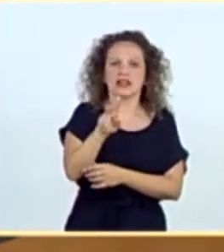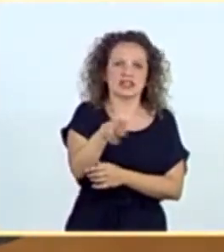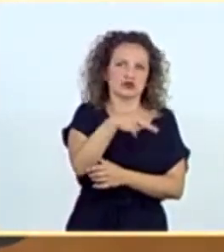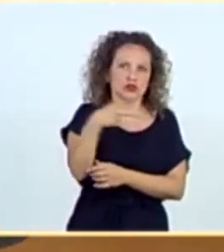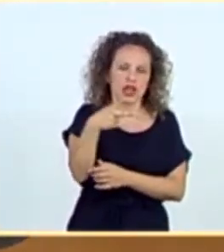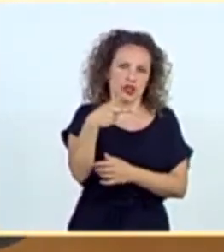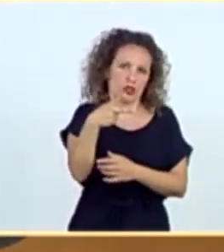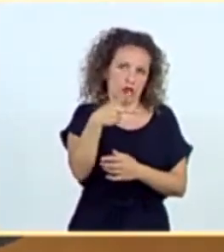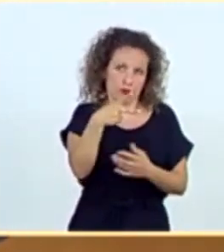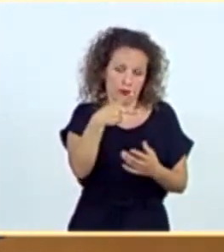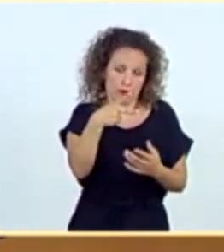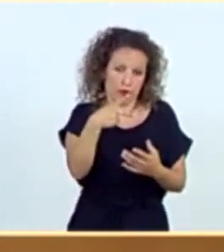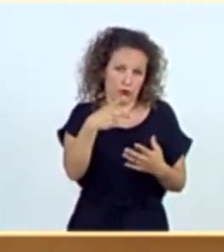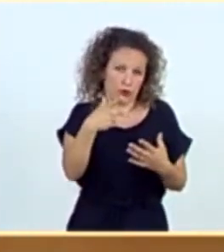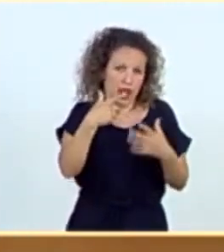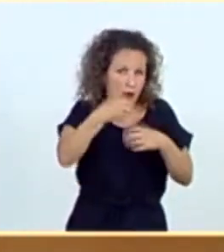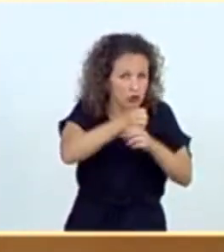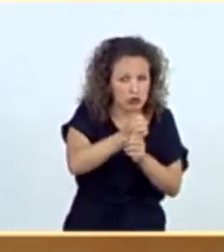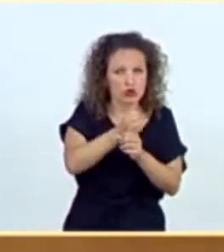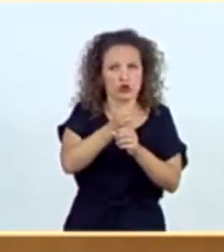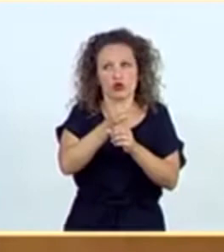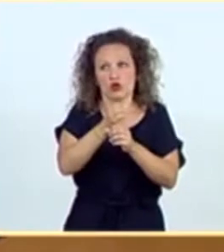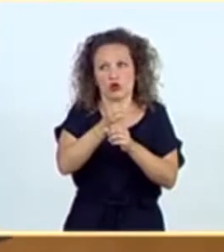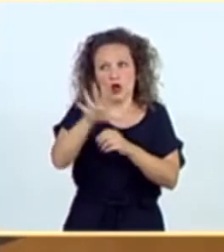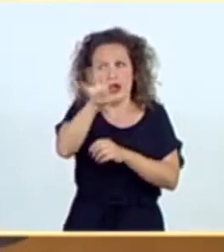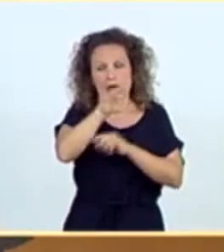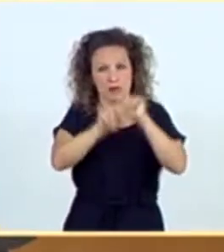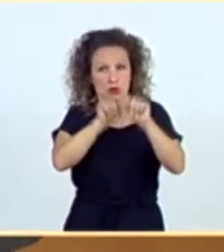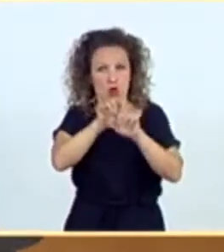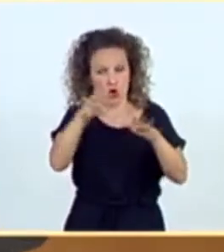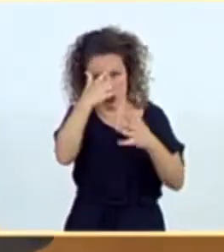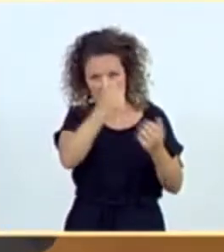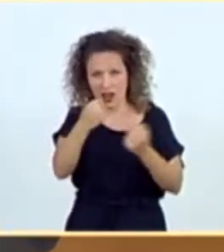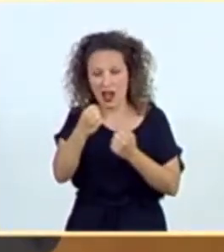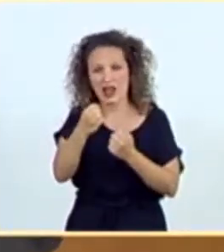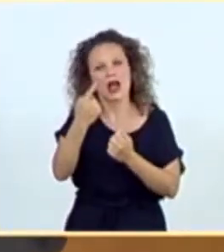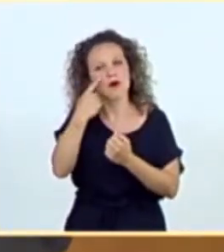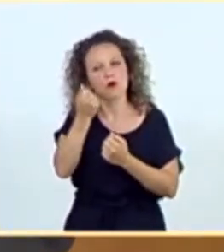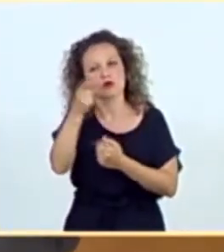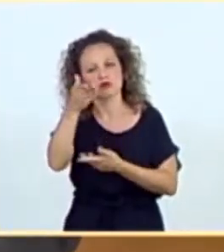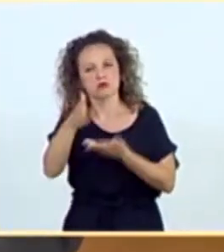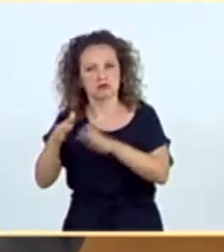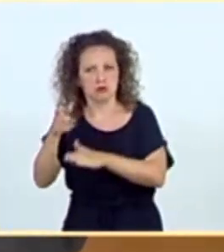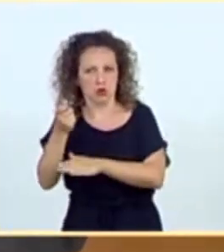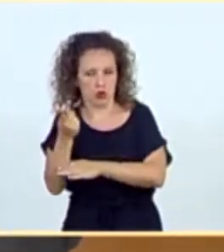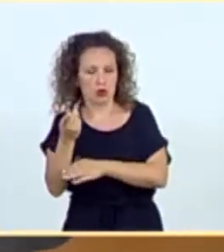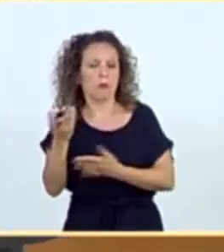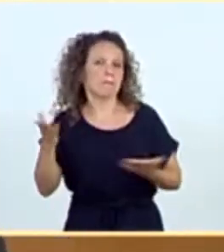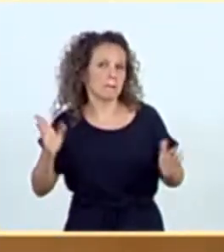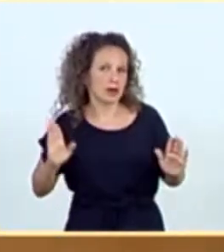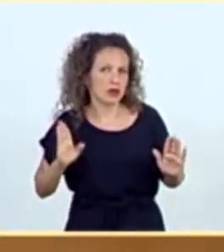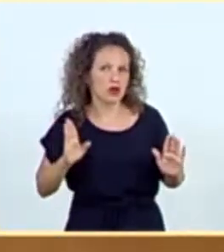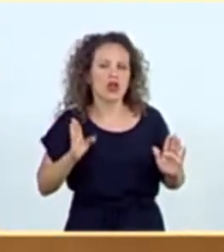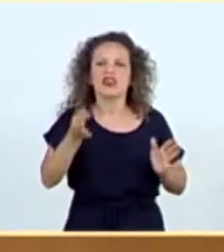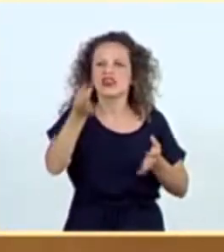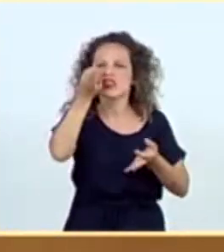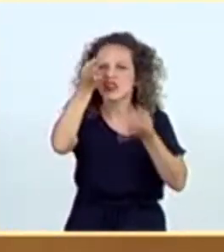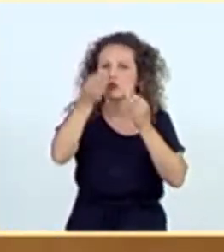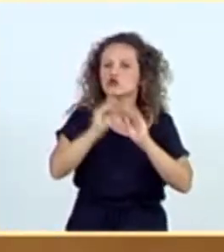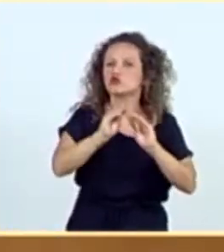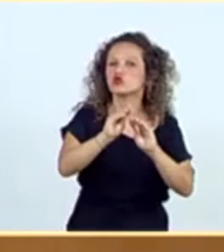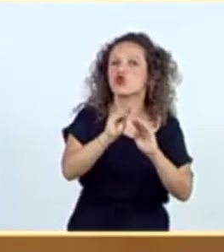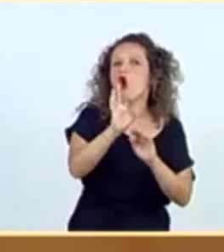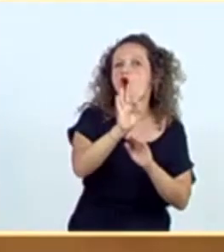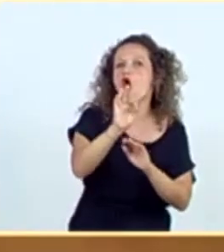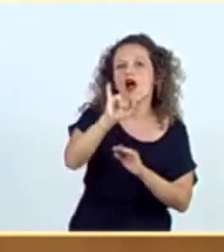con los sistemas de vigilancia epidemiológica y con la monitorización de la mortalidad. Ahora bien, tenga claro a ver si van a ser sus datos los del INE,